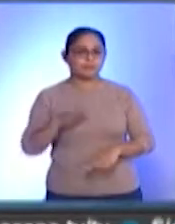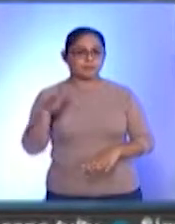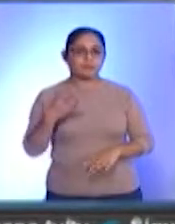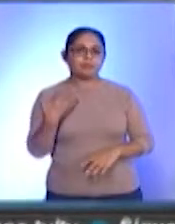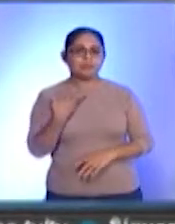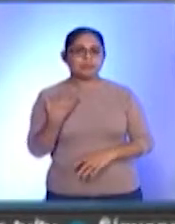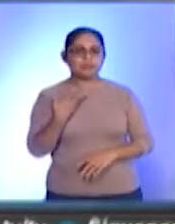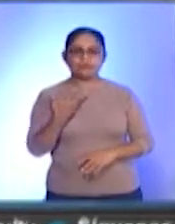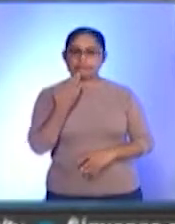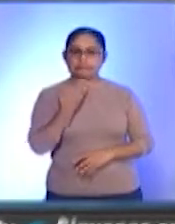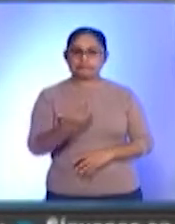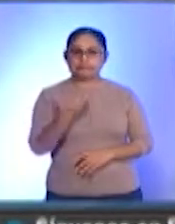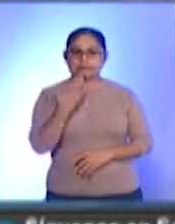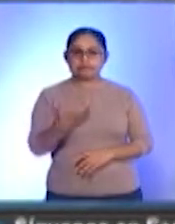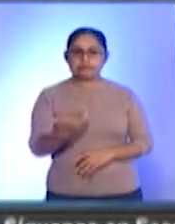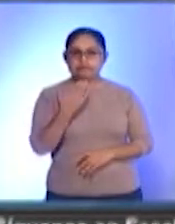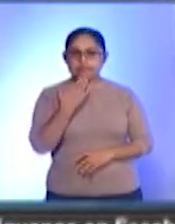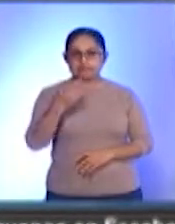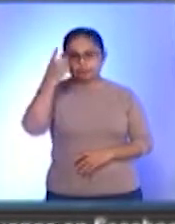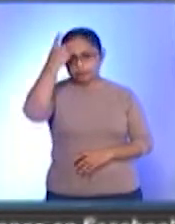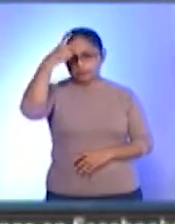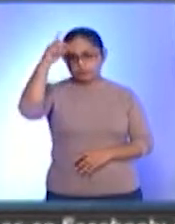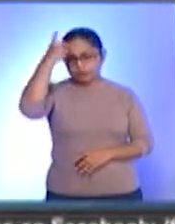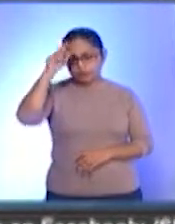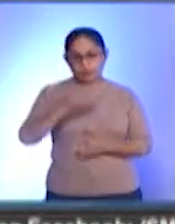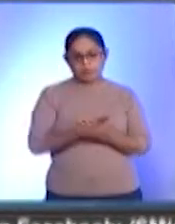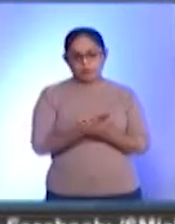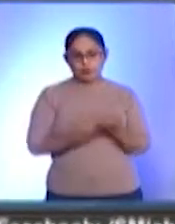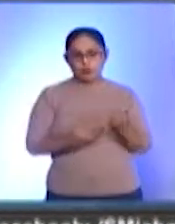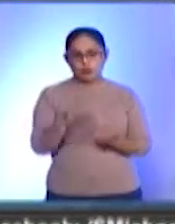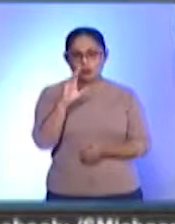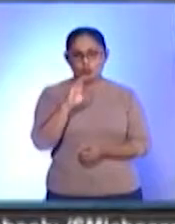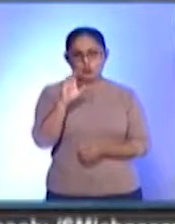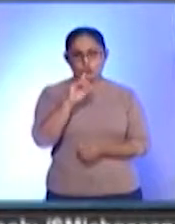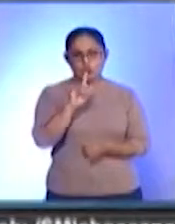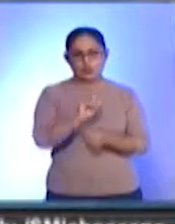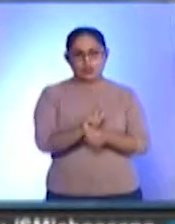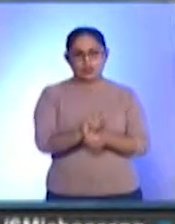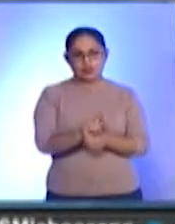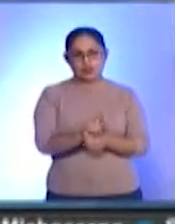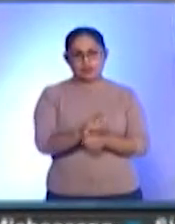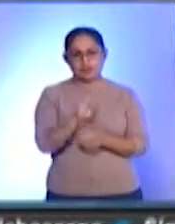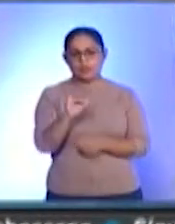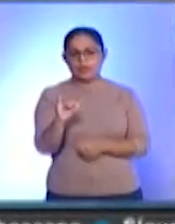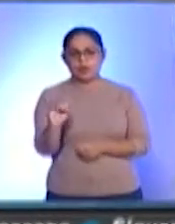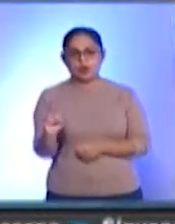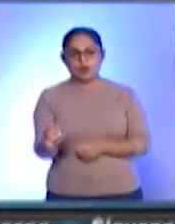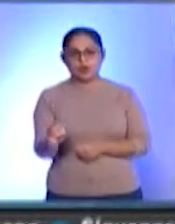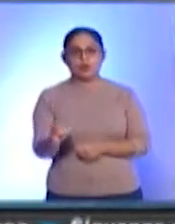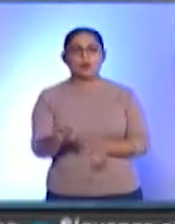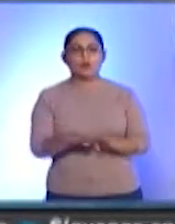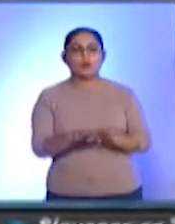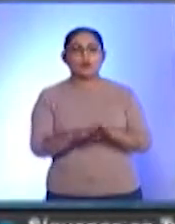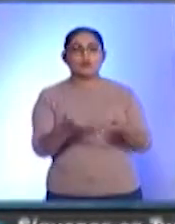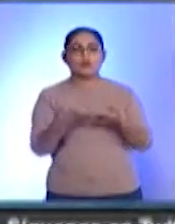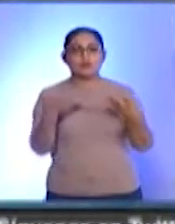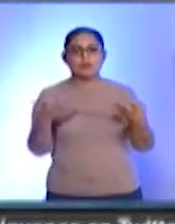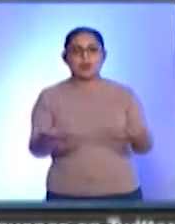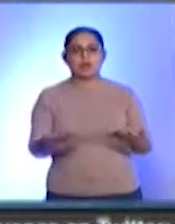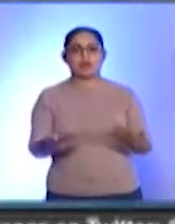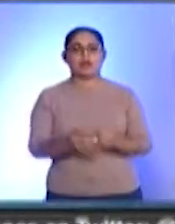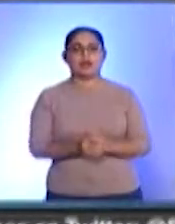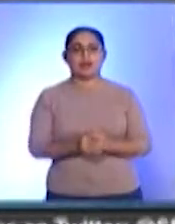patrimonial de este patrimonio biocultural que tiene la comunidad, cómo es su territorio, cómo es su